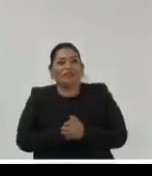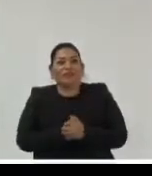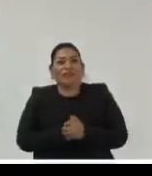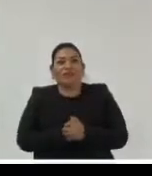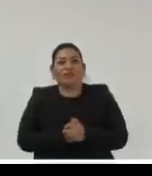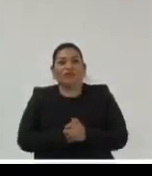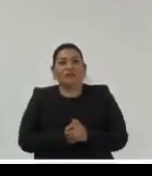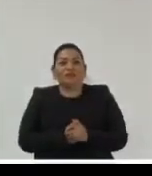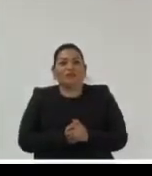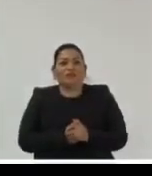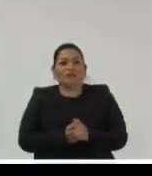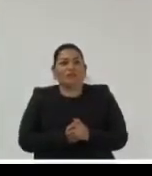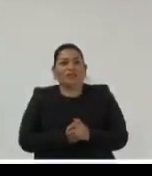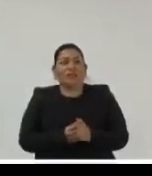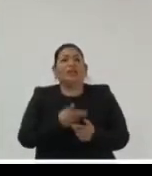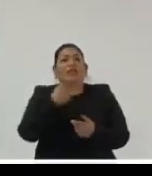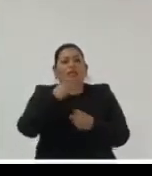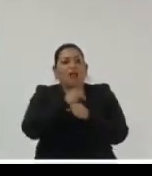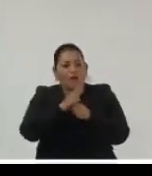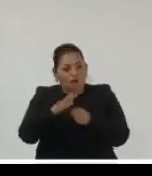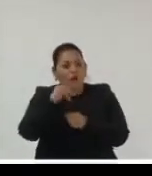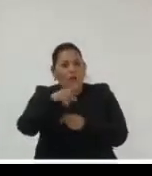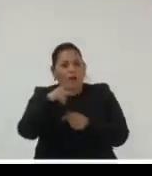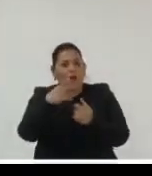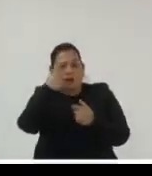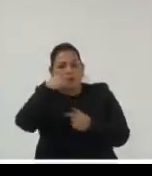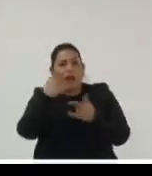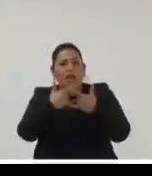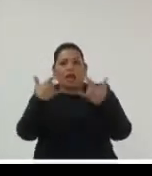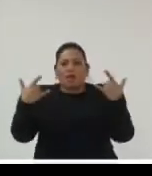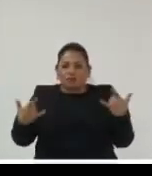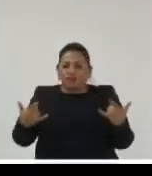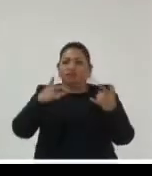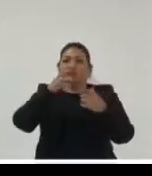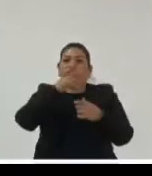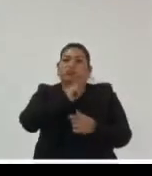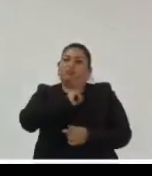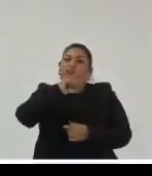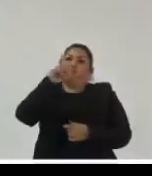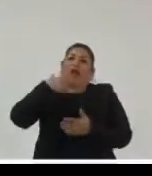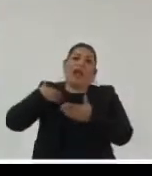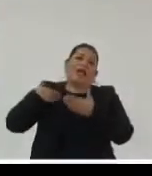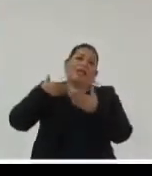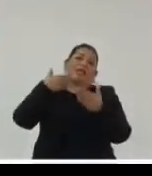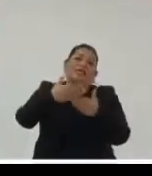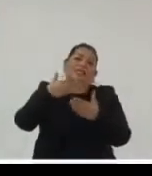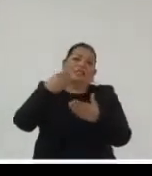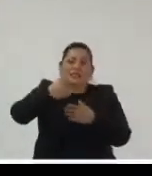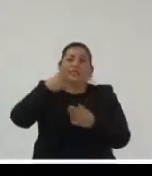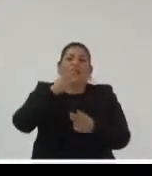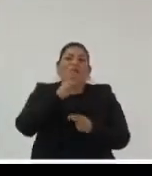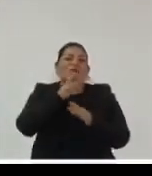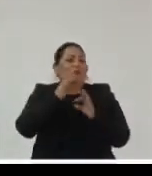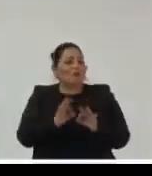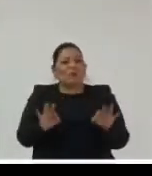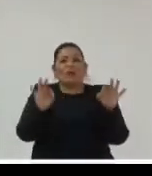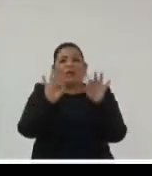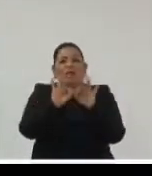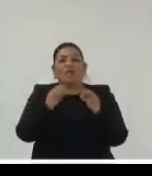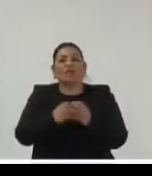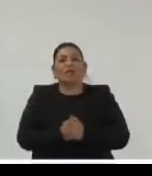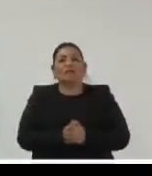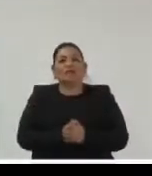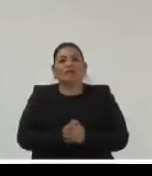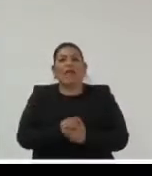bueno por un tema de formación y de historia y carrera profesional también me resulta muy importante ¿verdad? que es el reto